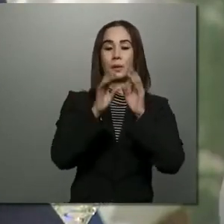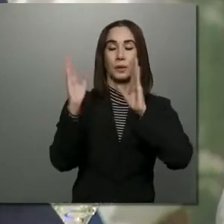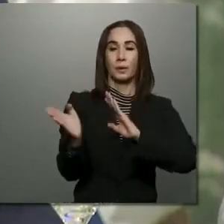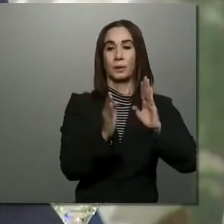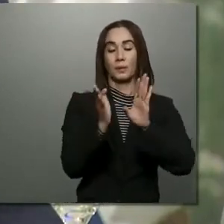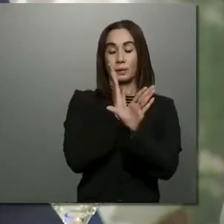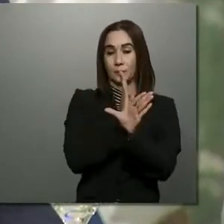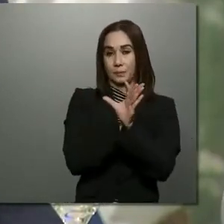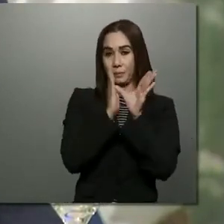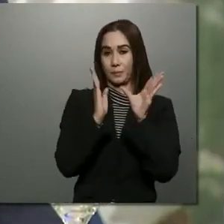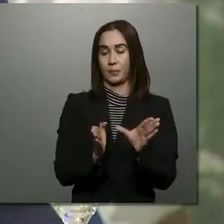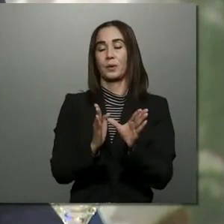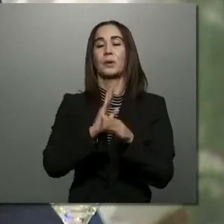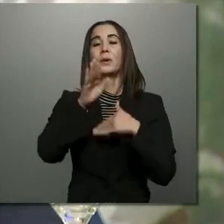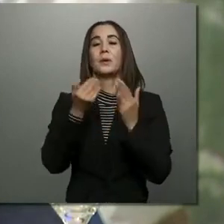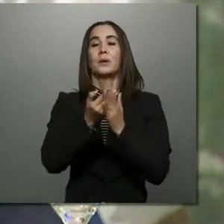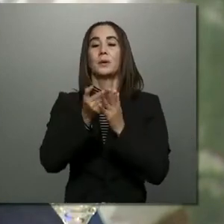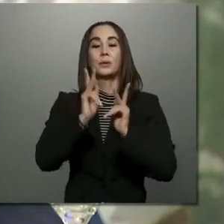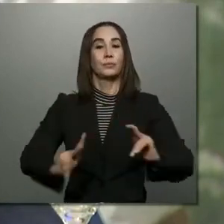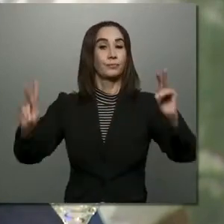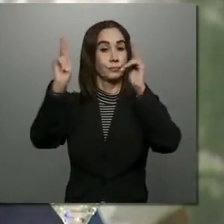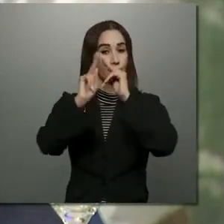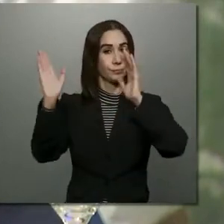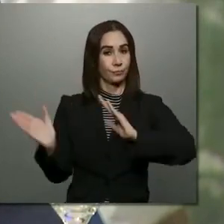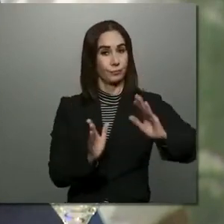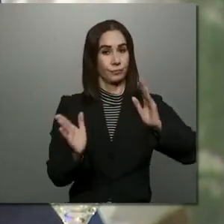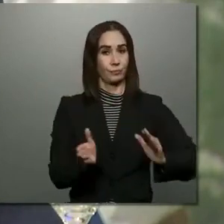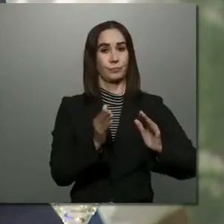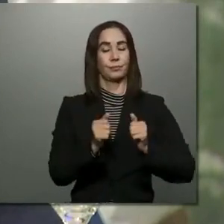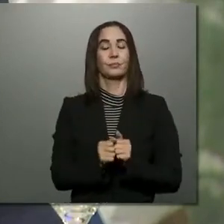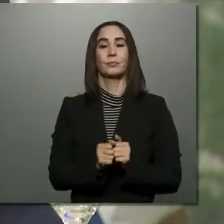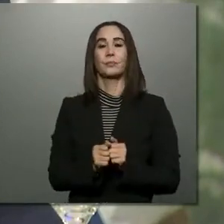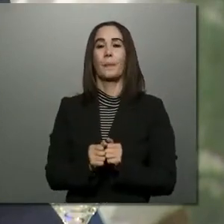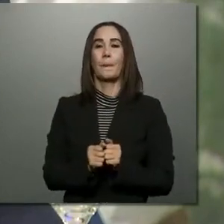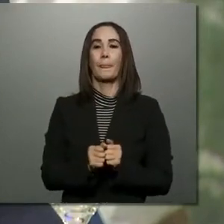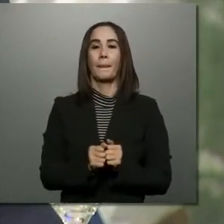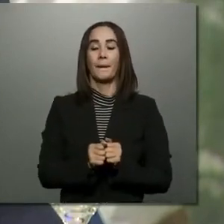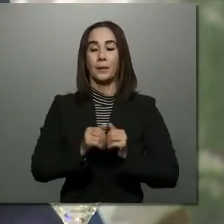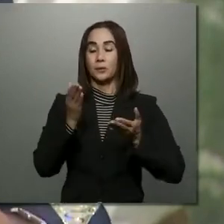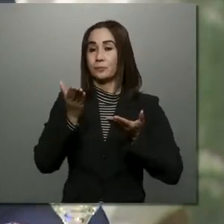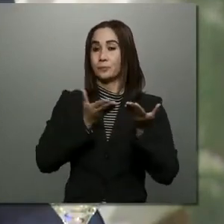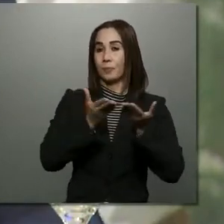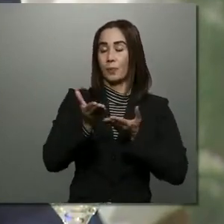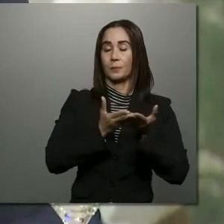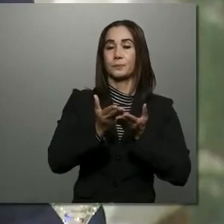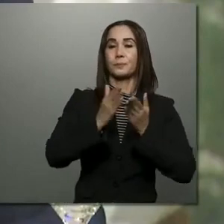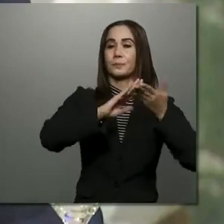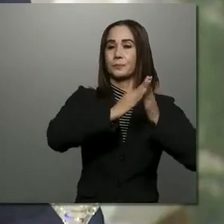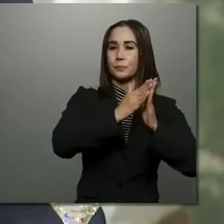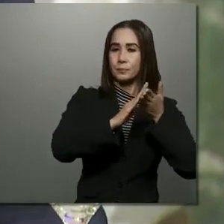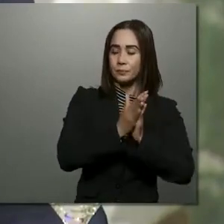disciplinarios a los principios del debido proceso, veduría ciudadana regulada mediante